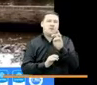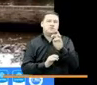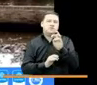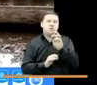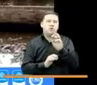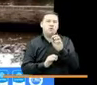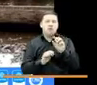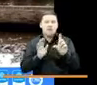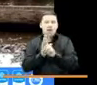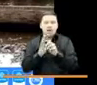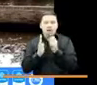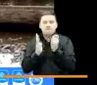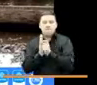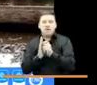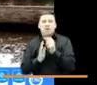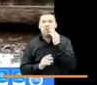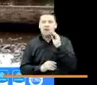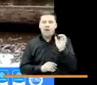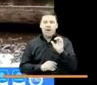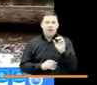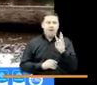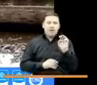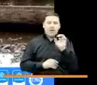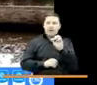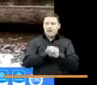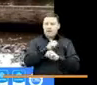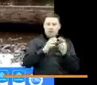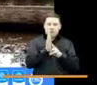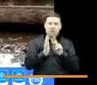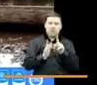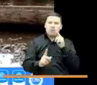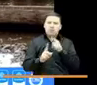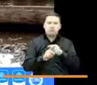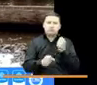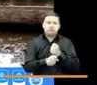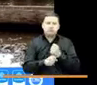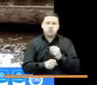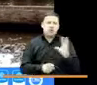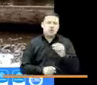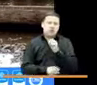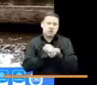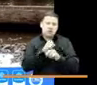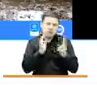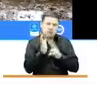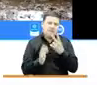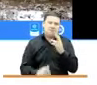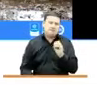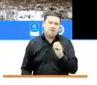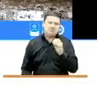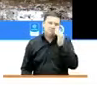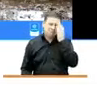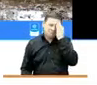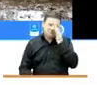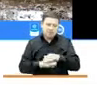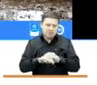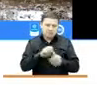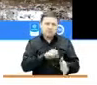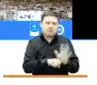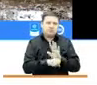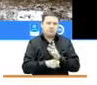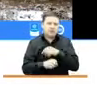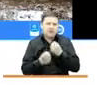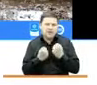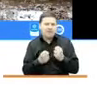este año, el 8 de enero del 2021, pero fue un trabajo durante todo el año 2020. A pesar de la pandemia, hicimos todo el